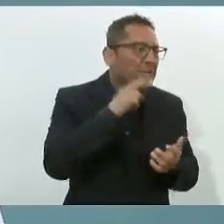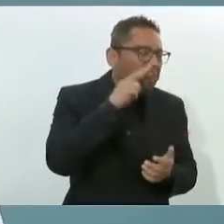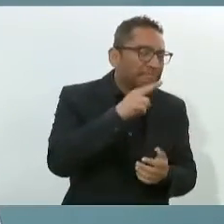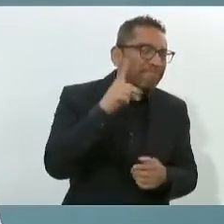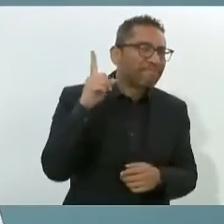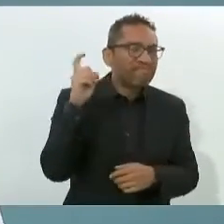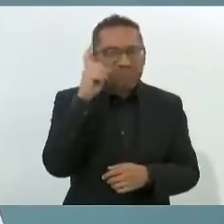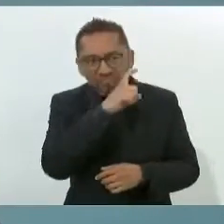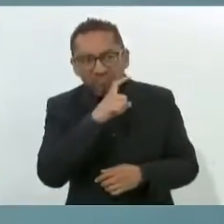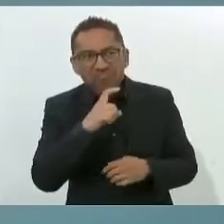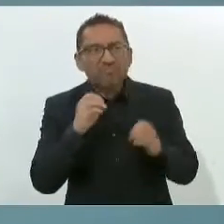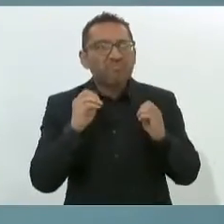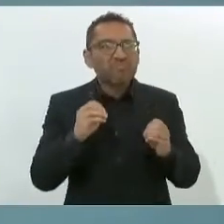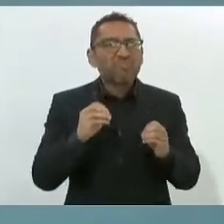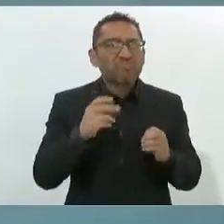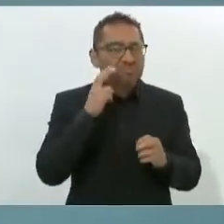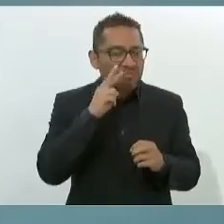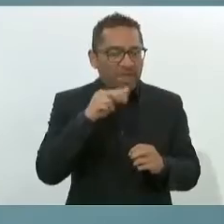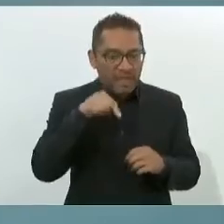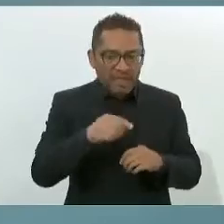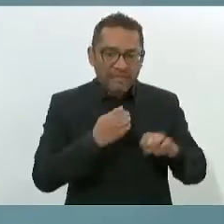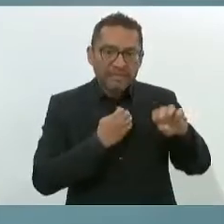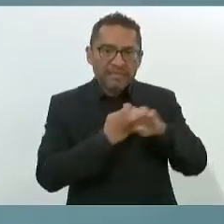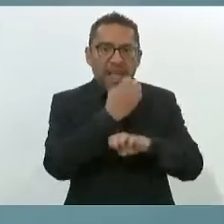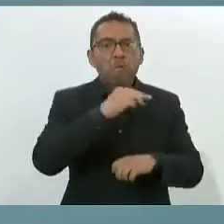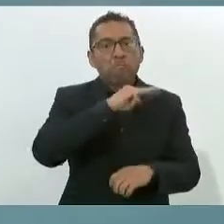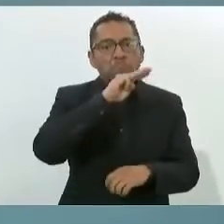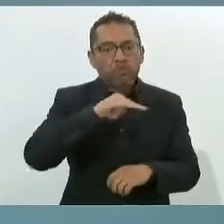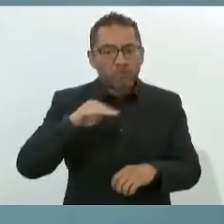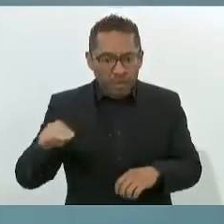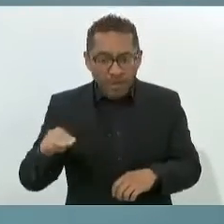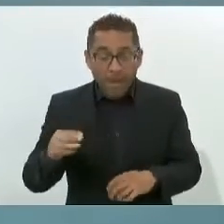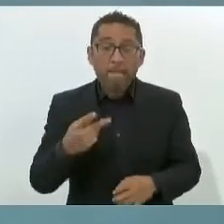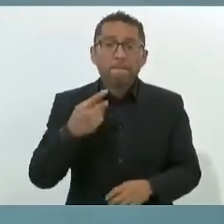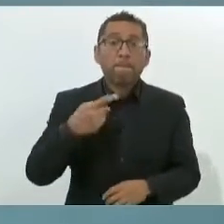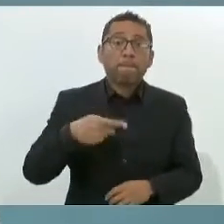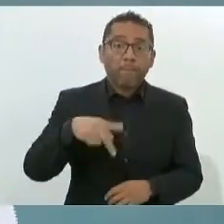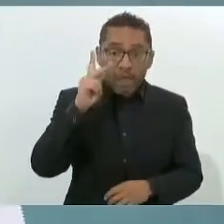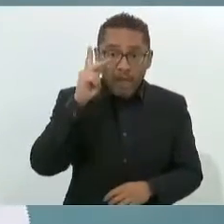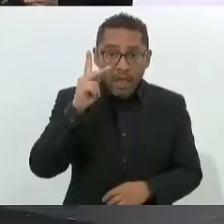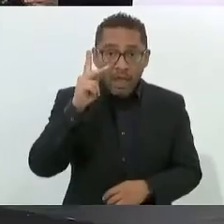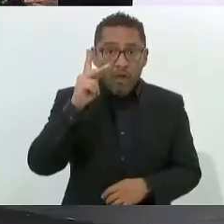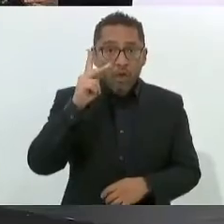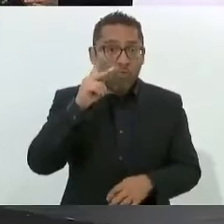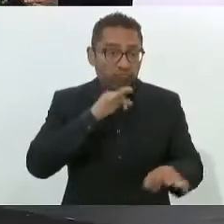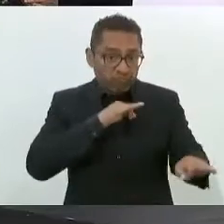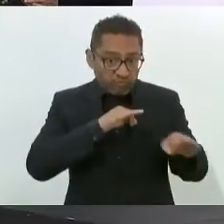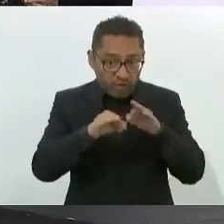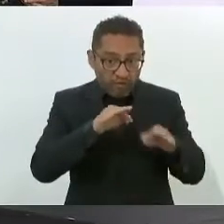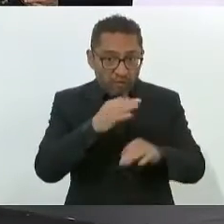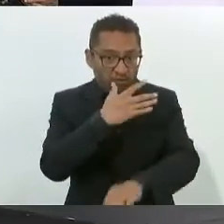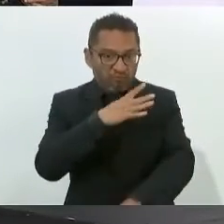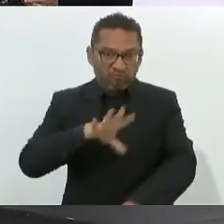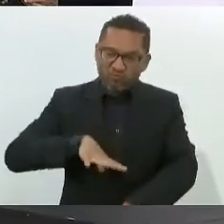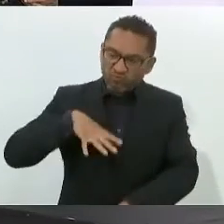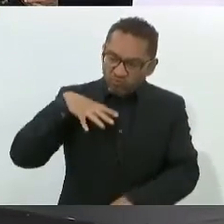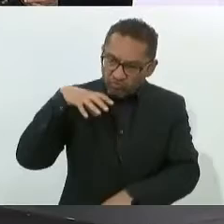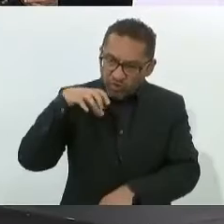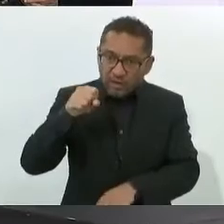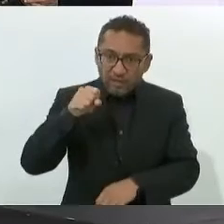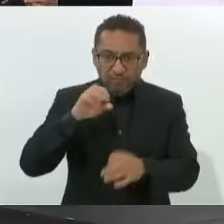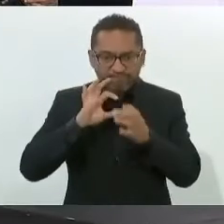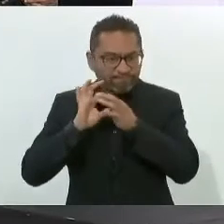enfrentado el Estado de Michoacán, pero que en un esfuerzo coordinado entre las instituciones